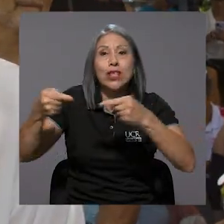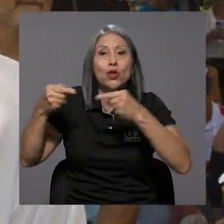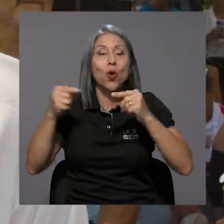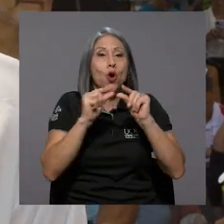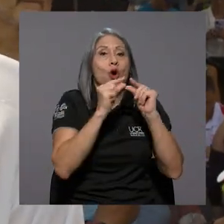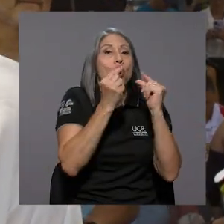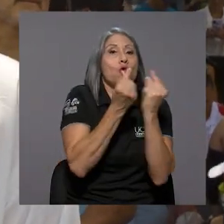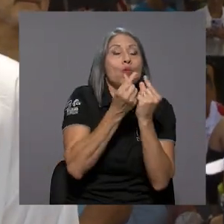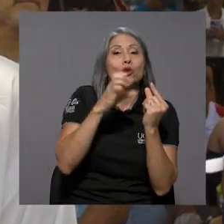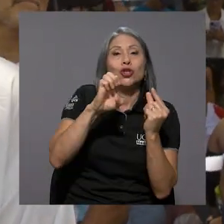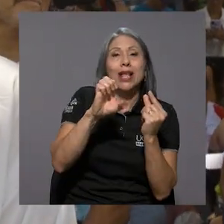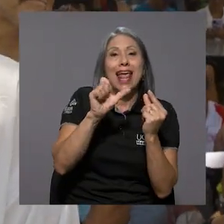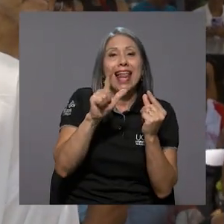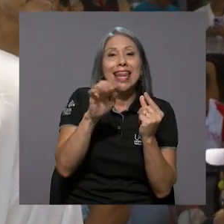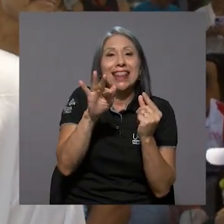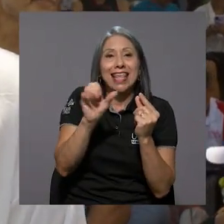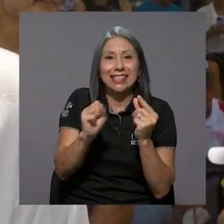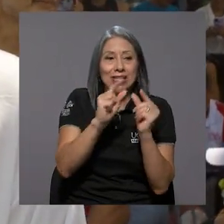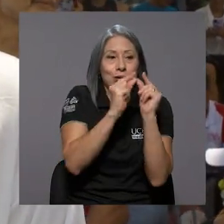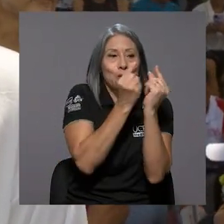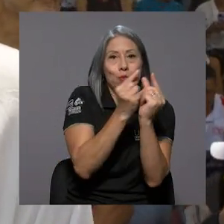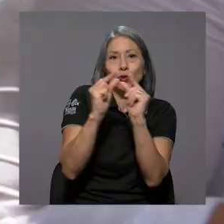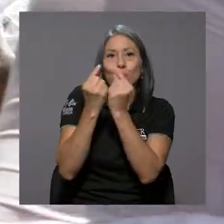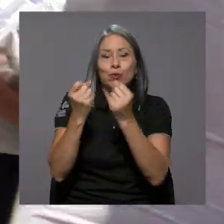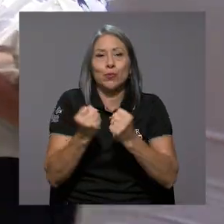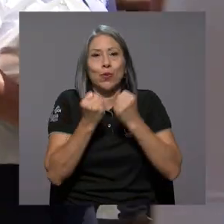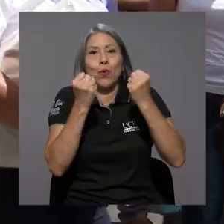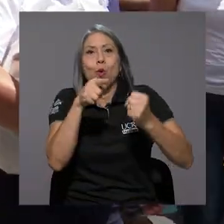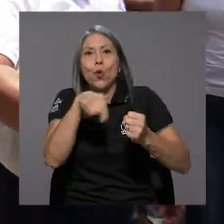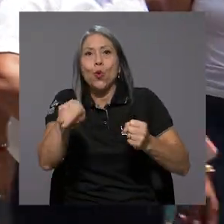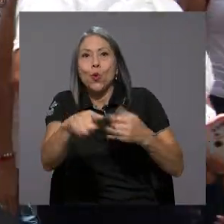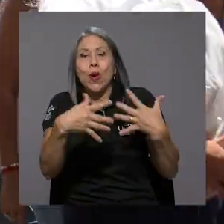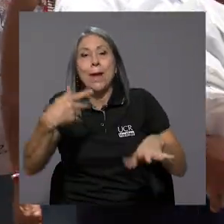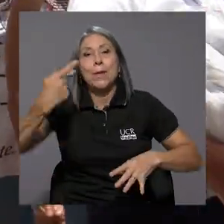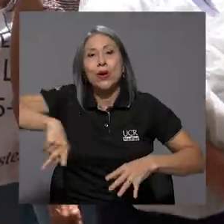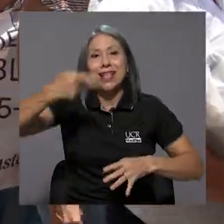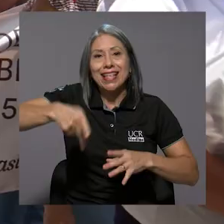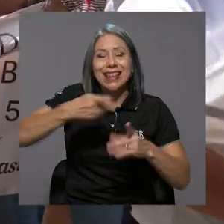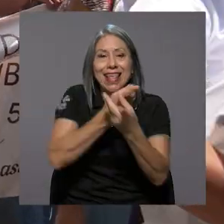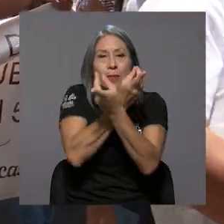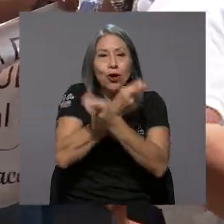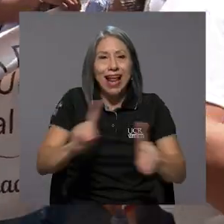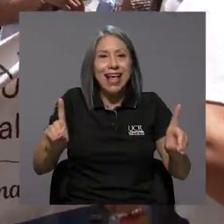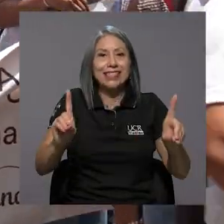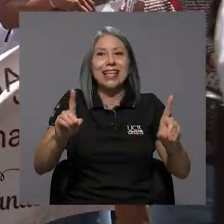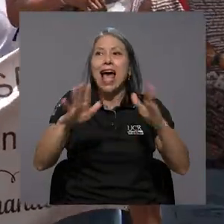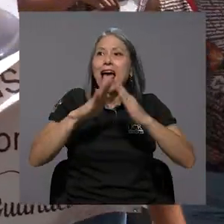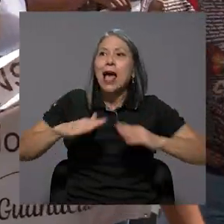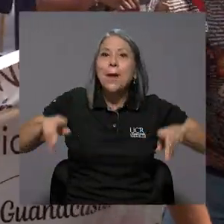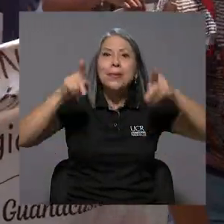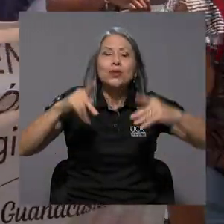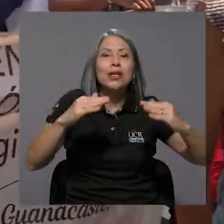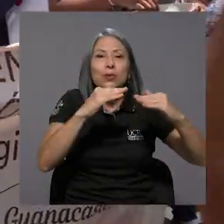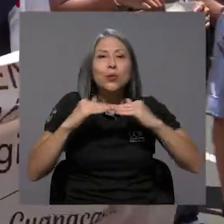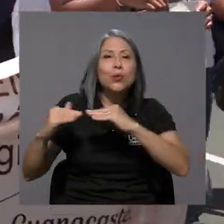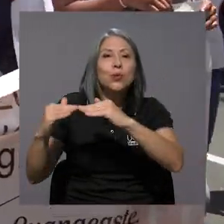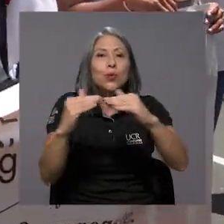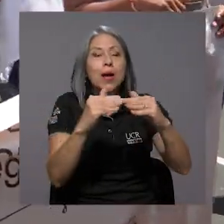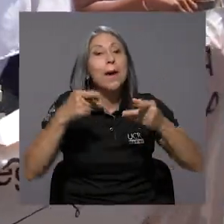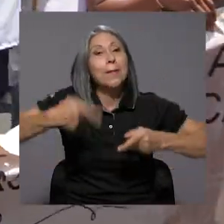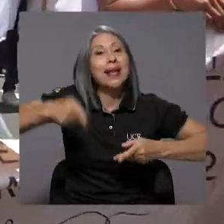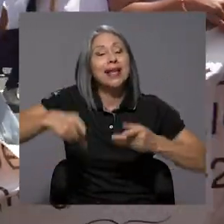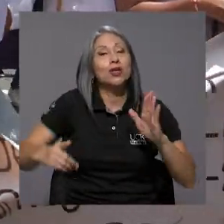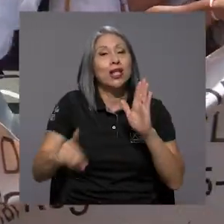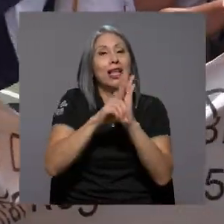élites muy agudo, muy severo y eso está poniendo en riesgo la democracia, el estado social, los